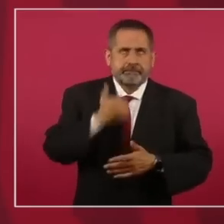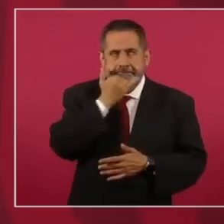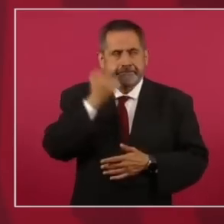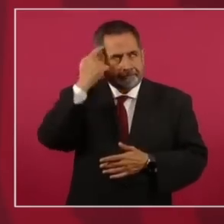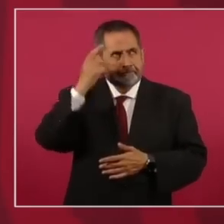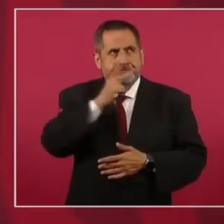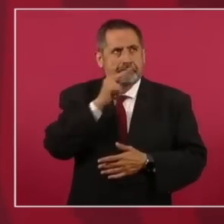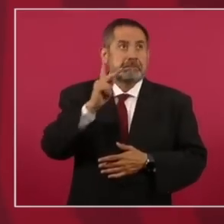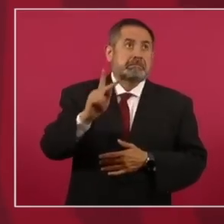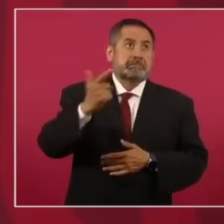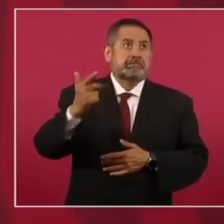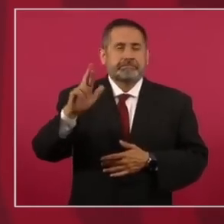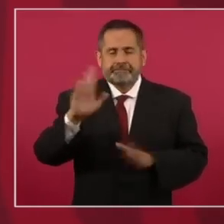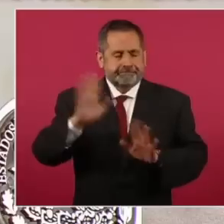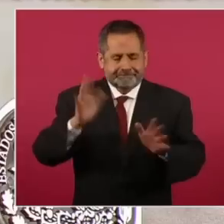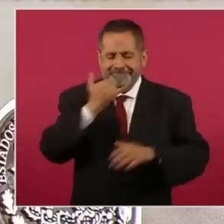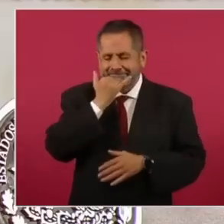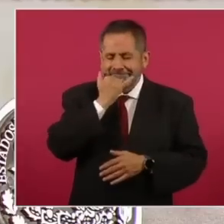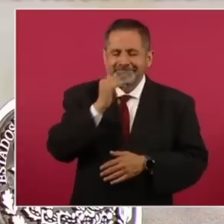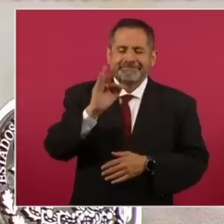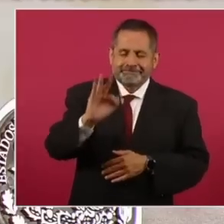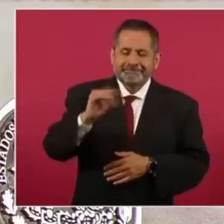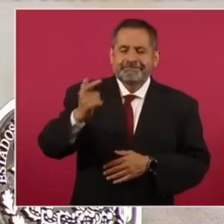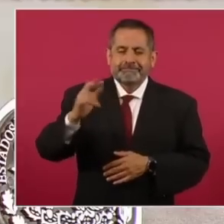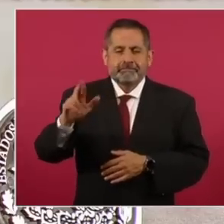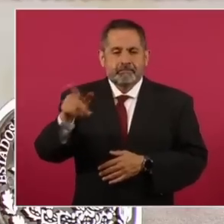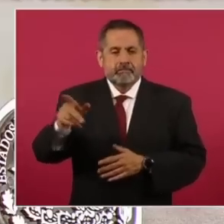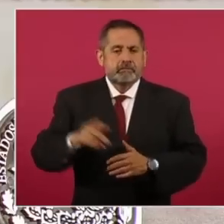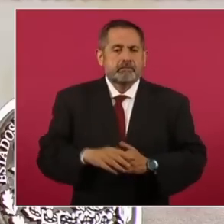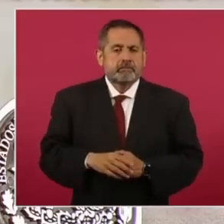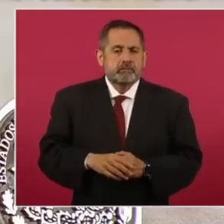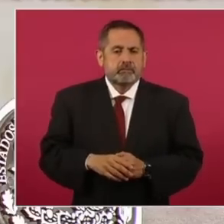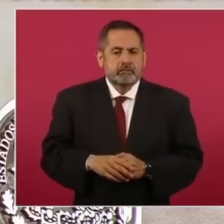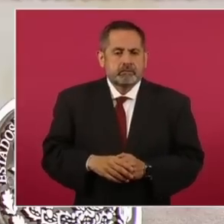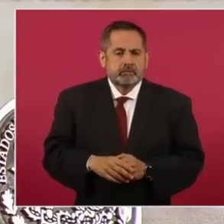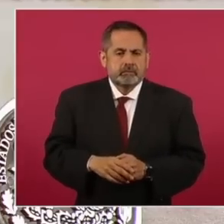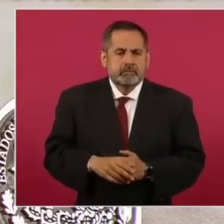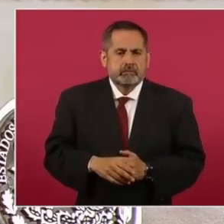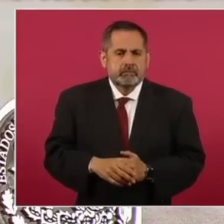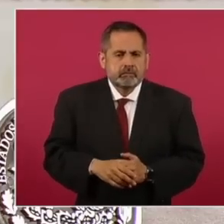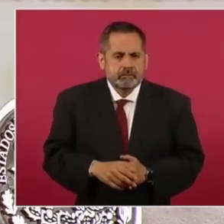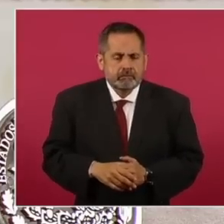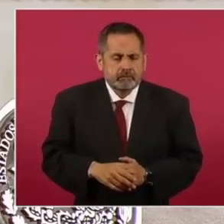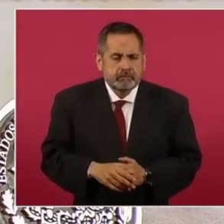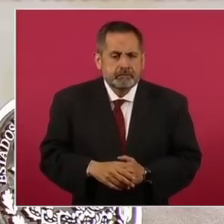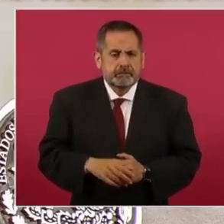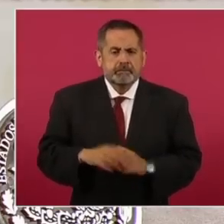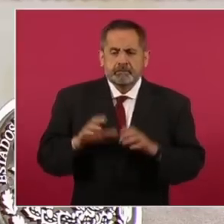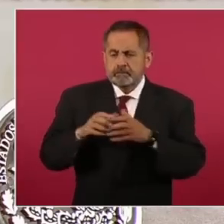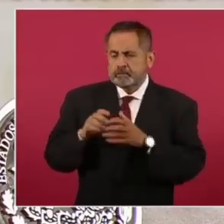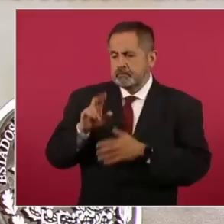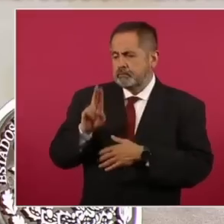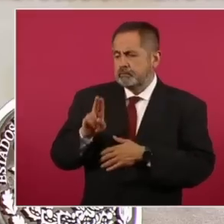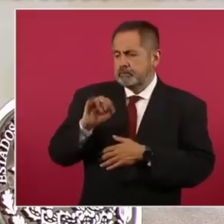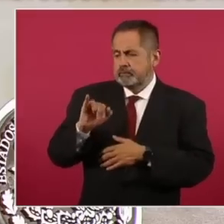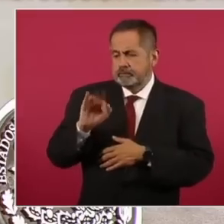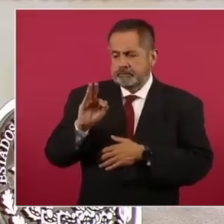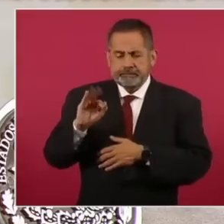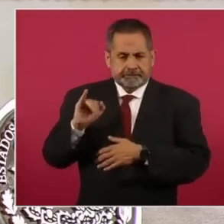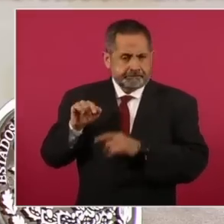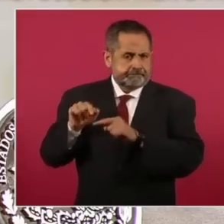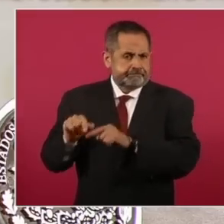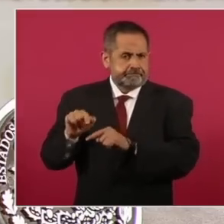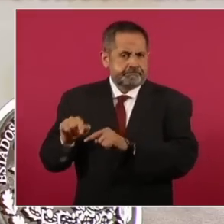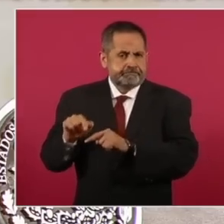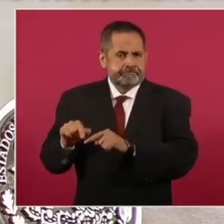siglo pasado. Entonces, la unidad de inteligencia financiera